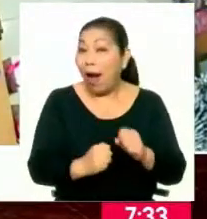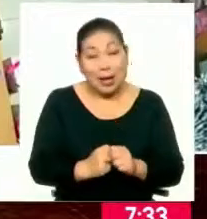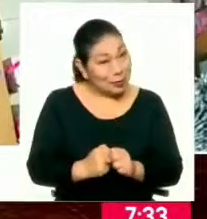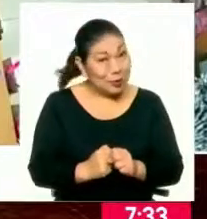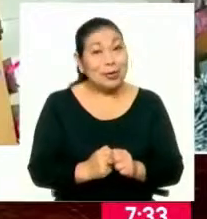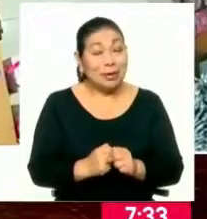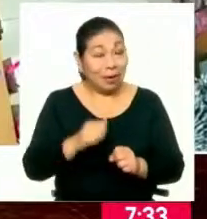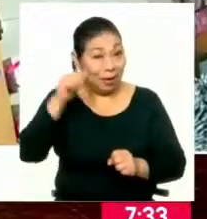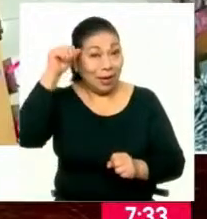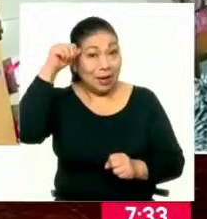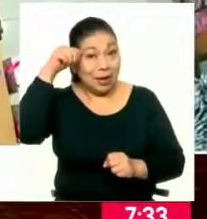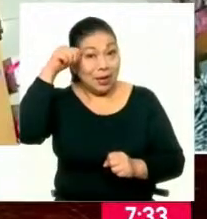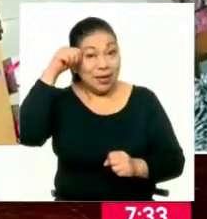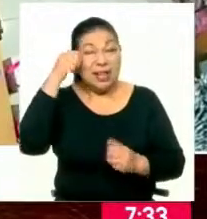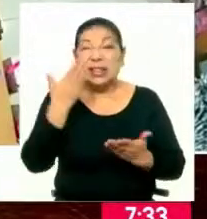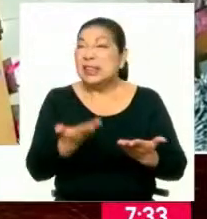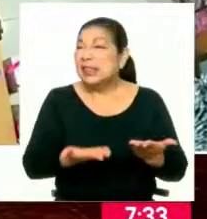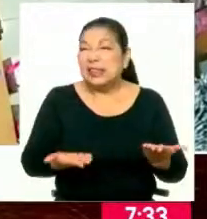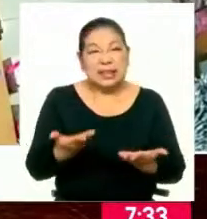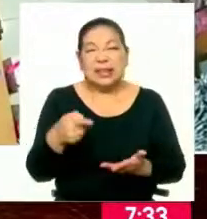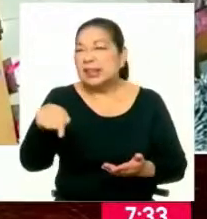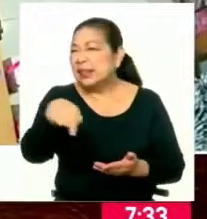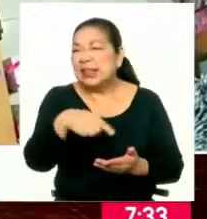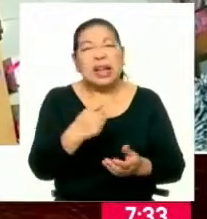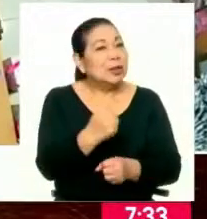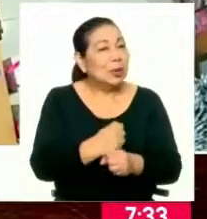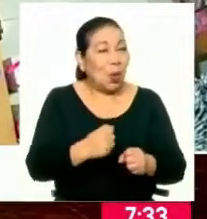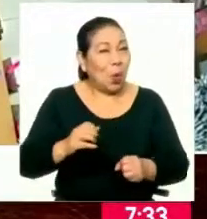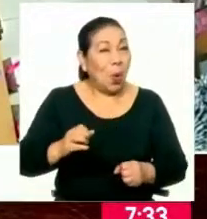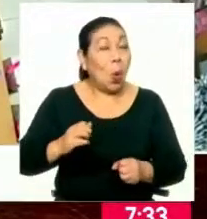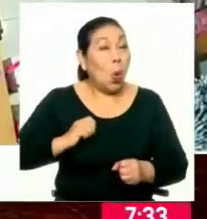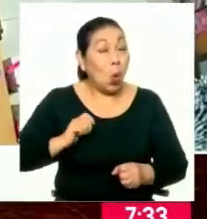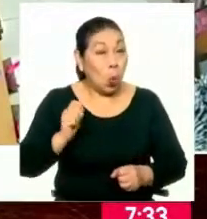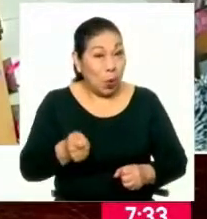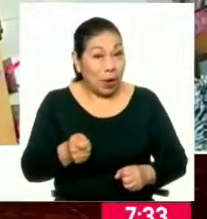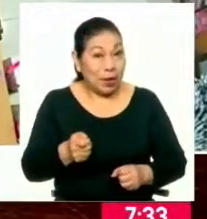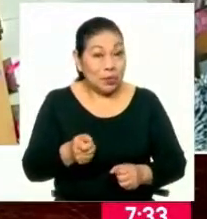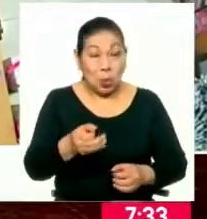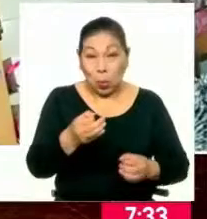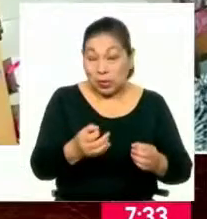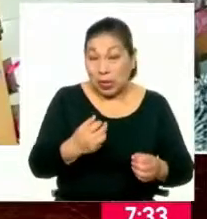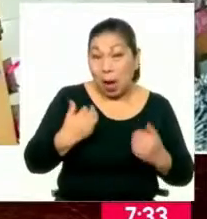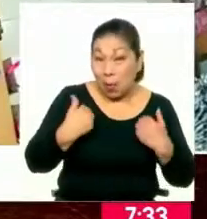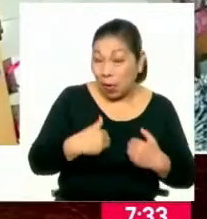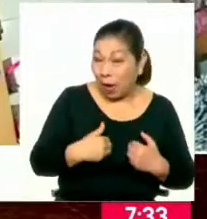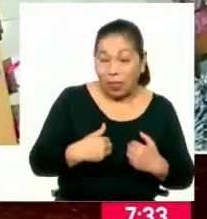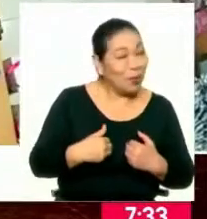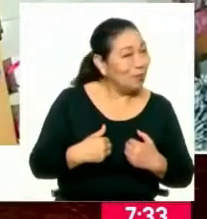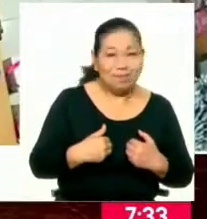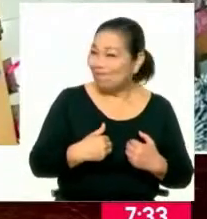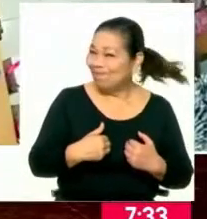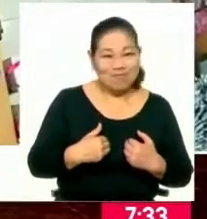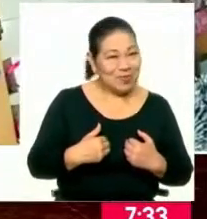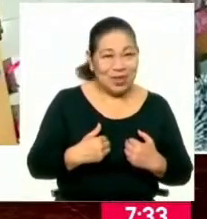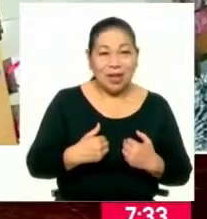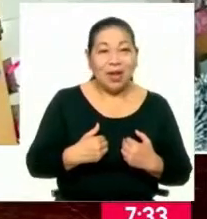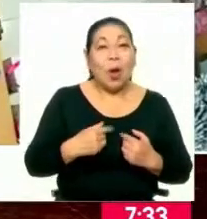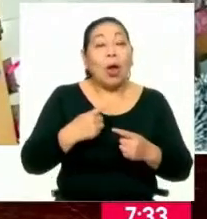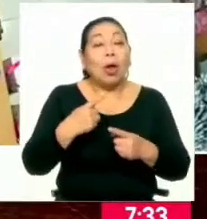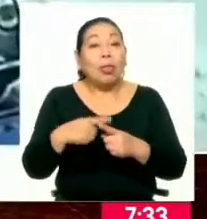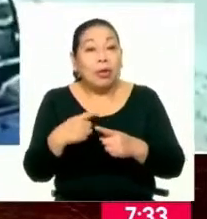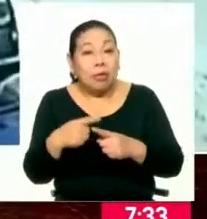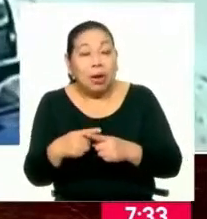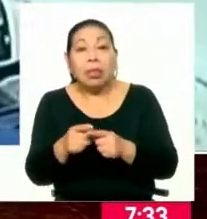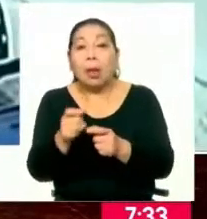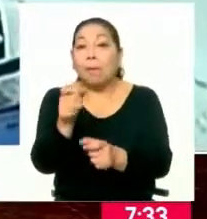Hay que recordar que en la unidad de flagrancia no solamente trabajan los jueces y el personal jurisdiccional, sino también la defensa